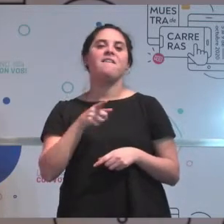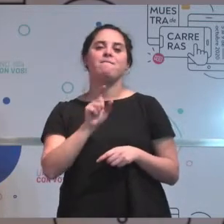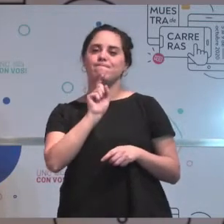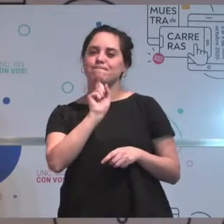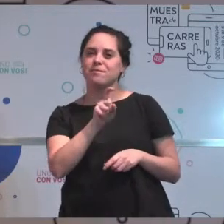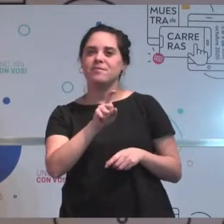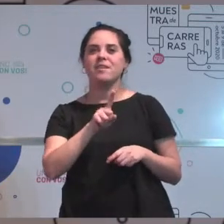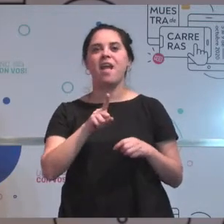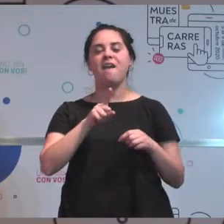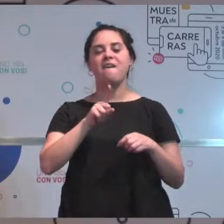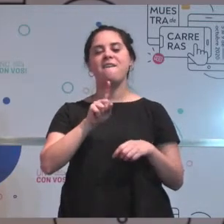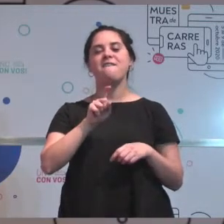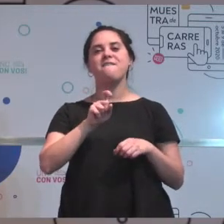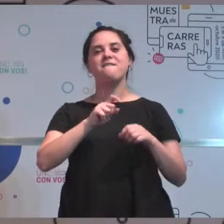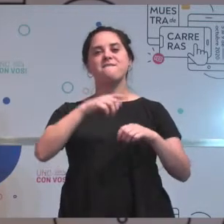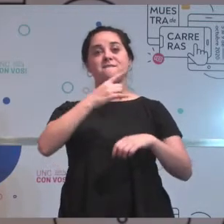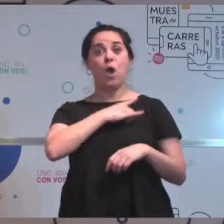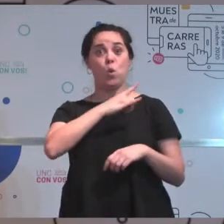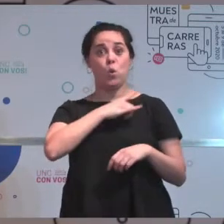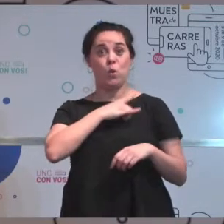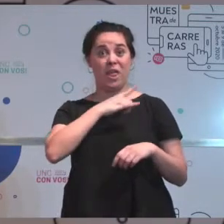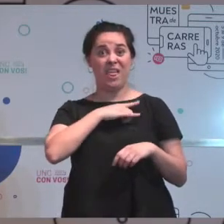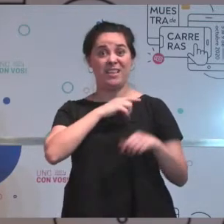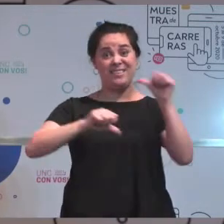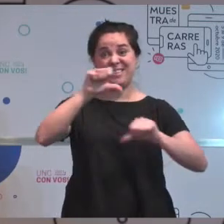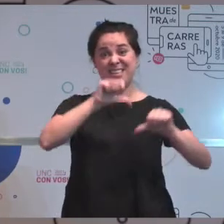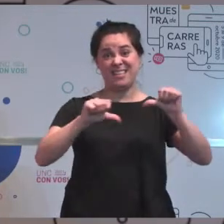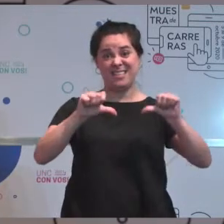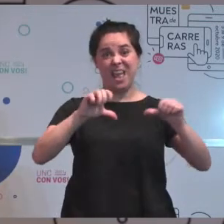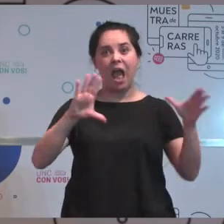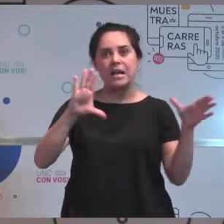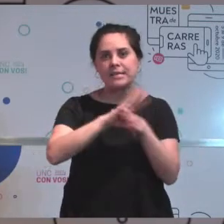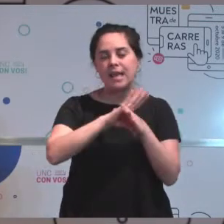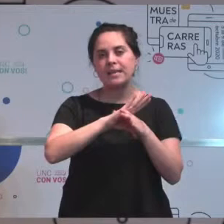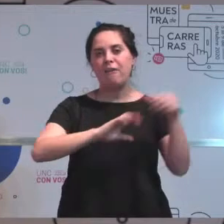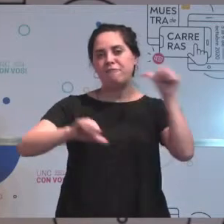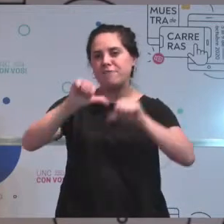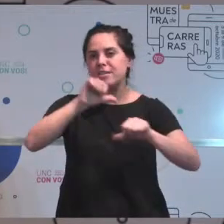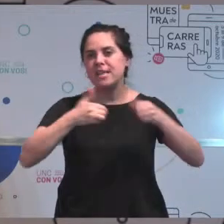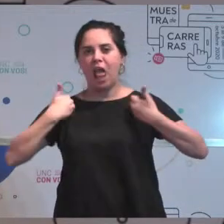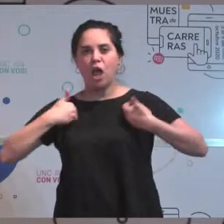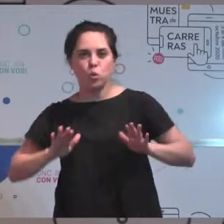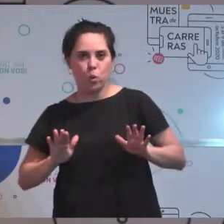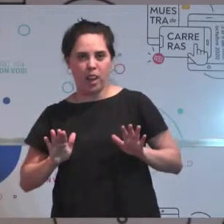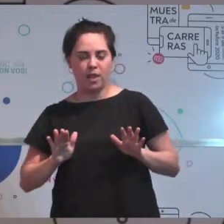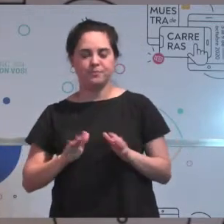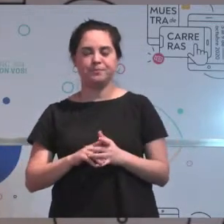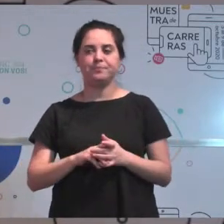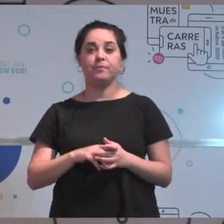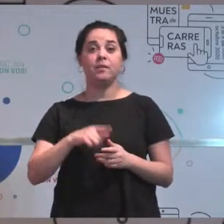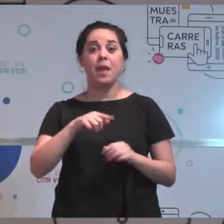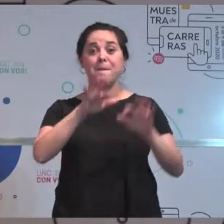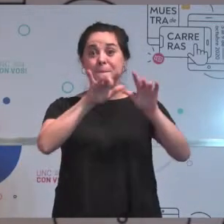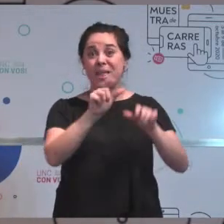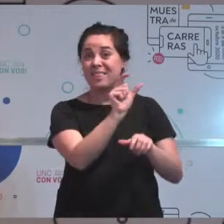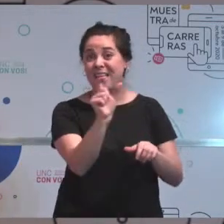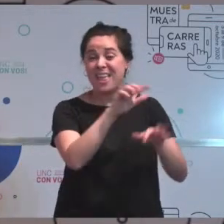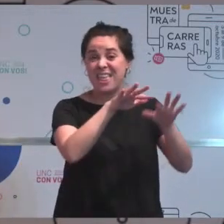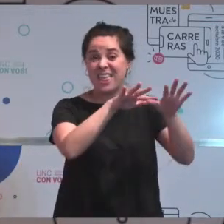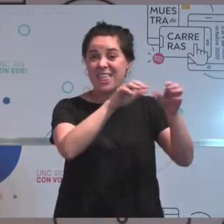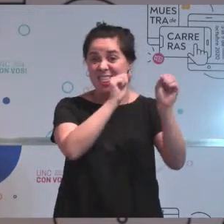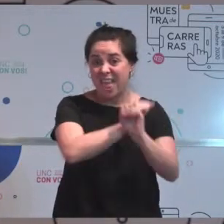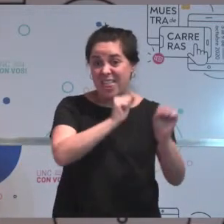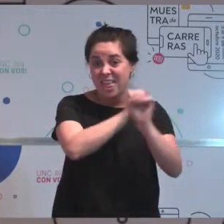Exactas, Físicas y Naturales, en la parte de Ingeniería en Agrimensura. Van a encontrar lo que es las fechas de